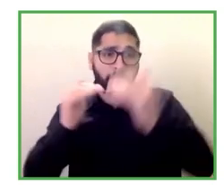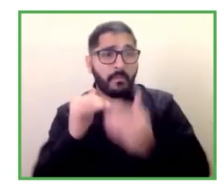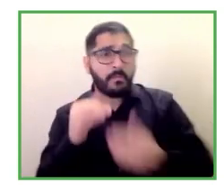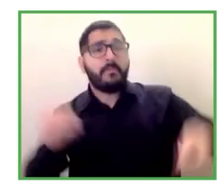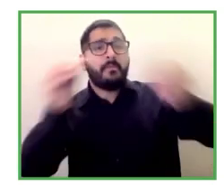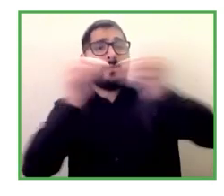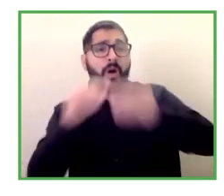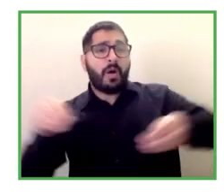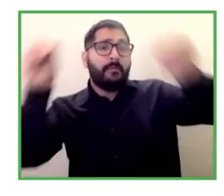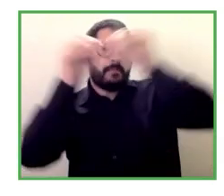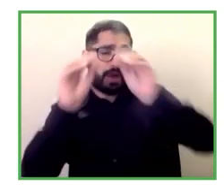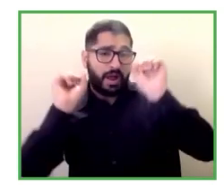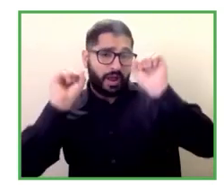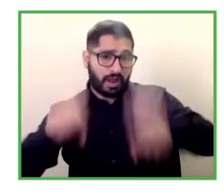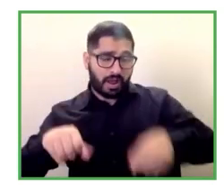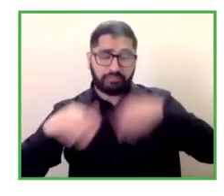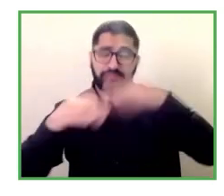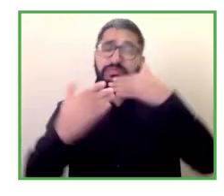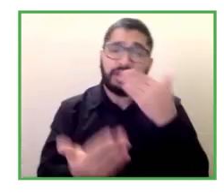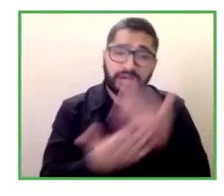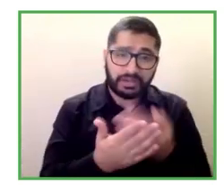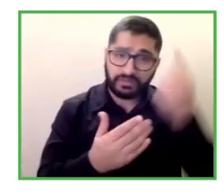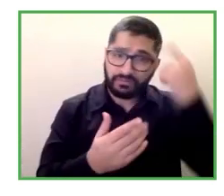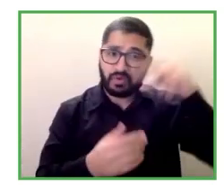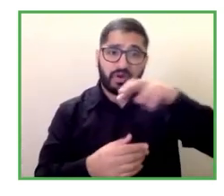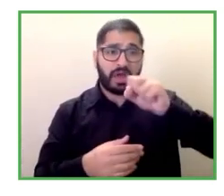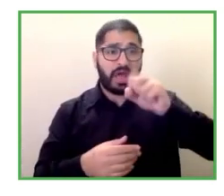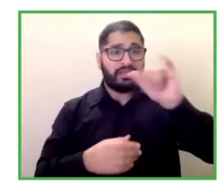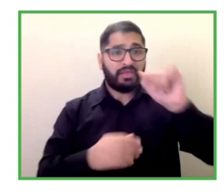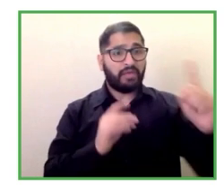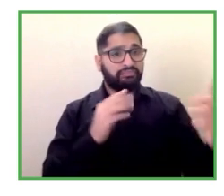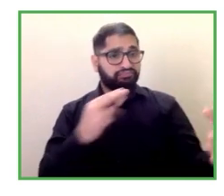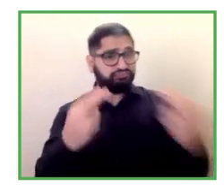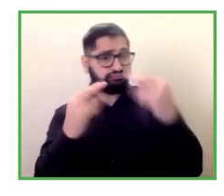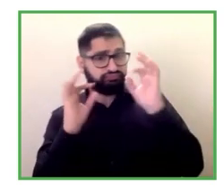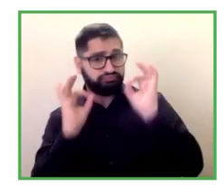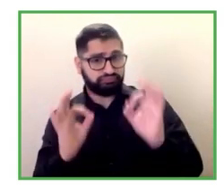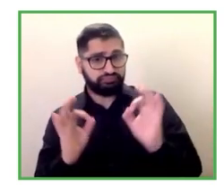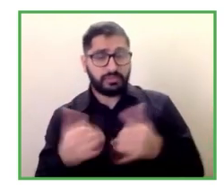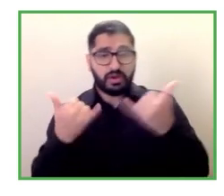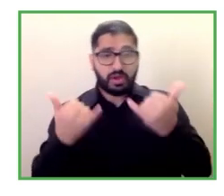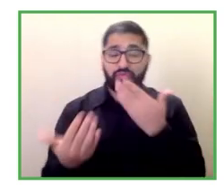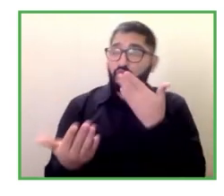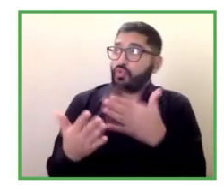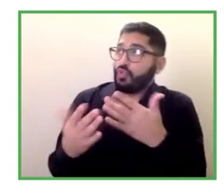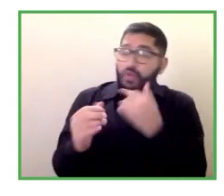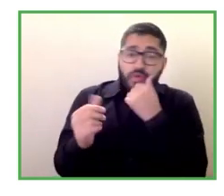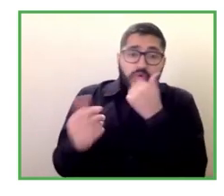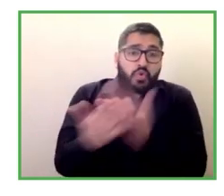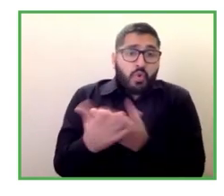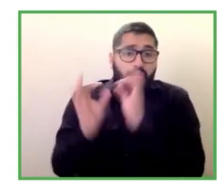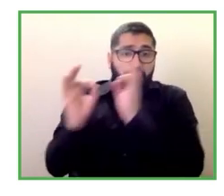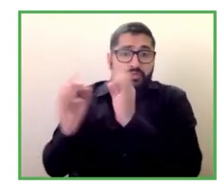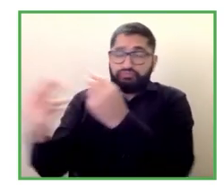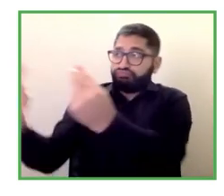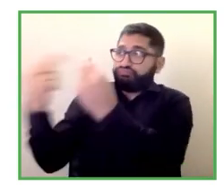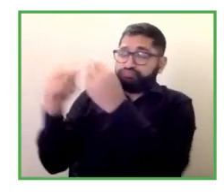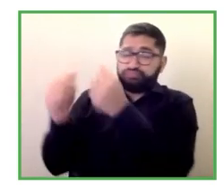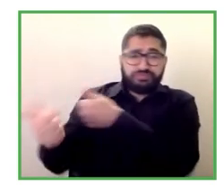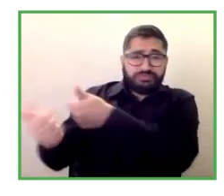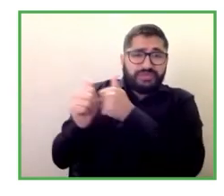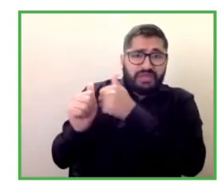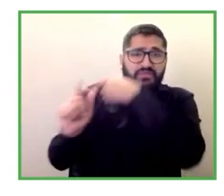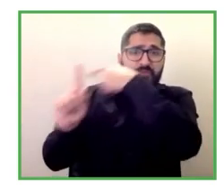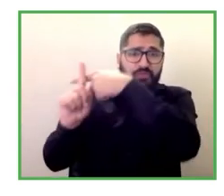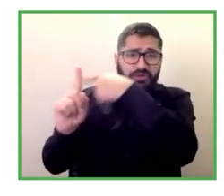efectivamente eso es uno de los grandes retos pero también en la presentación que realizabais aquí esta